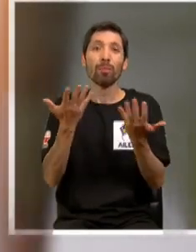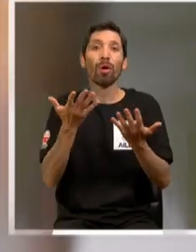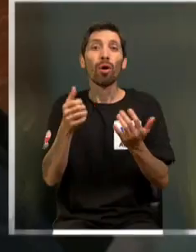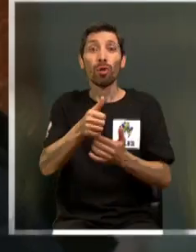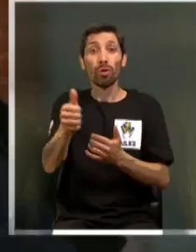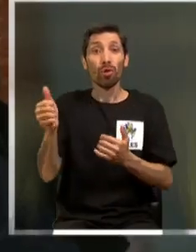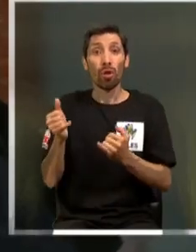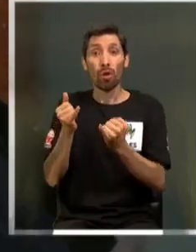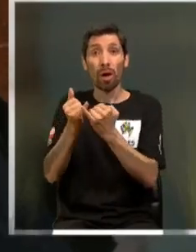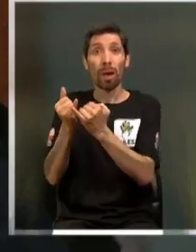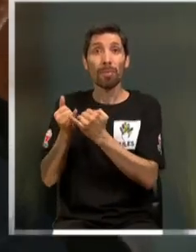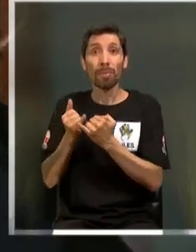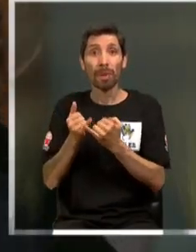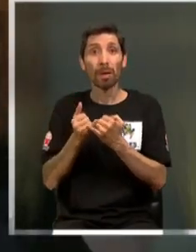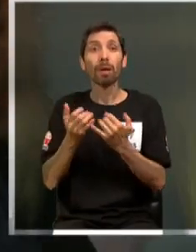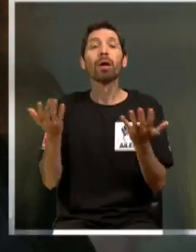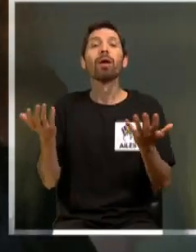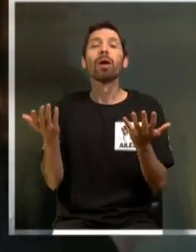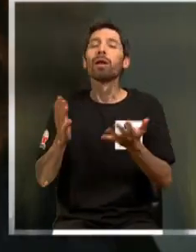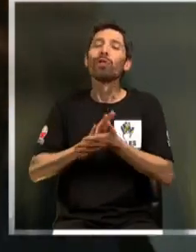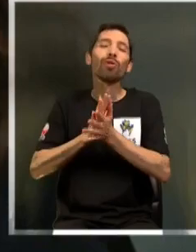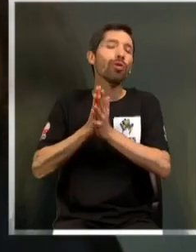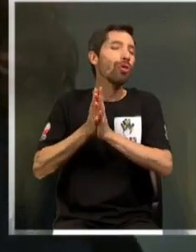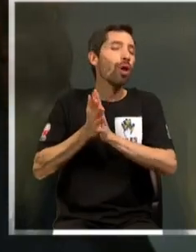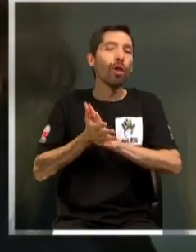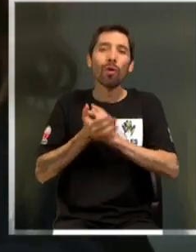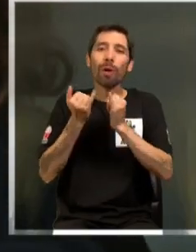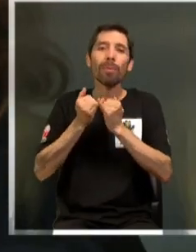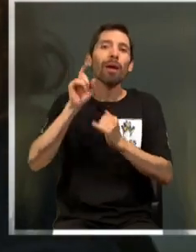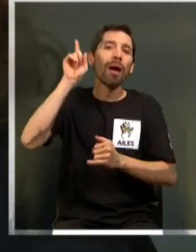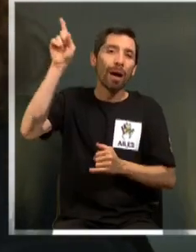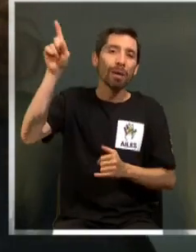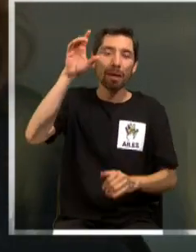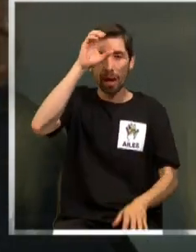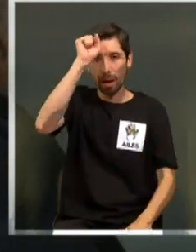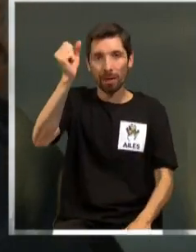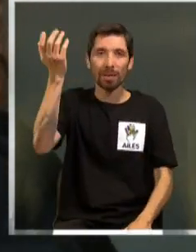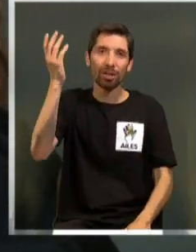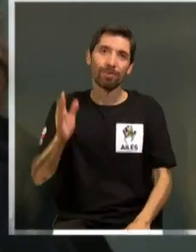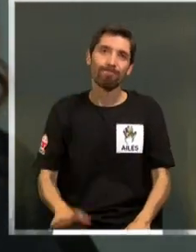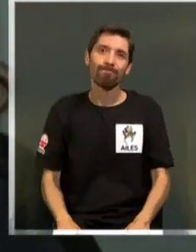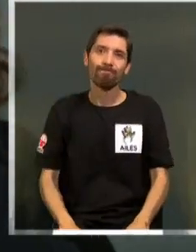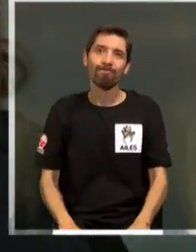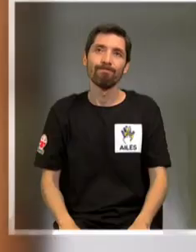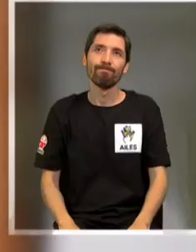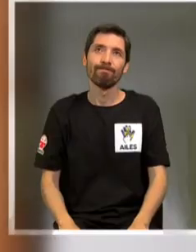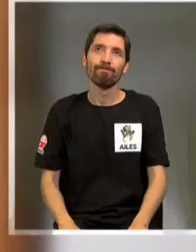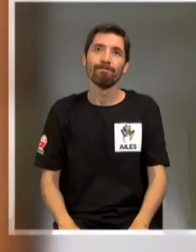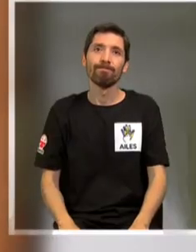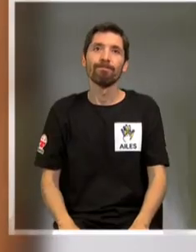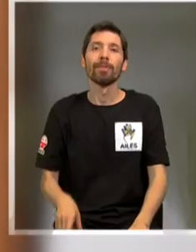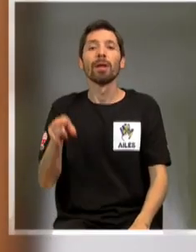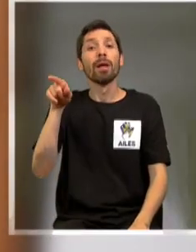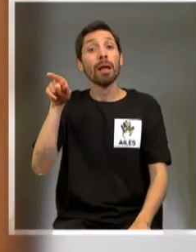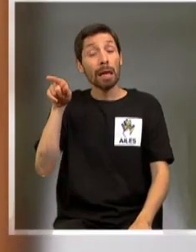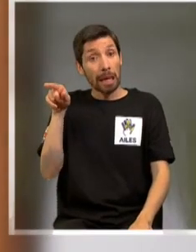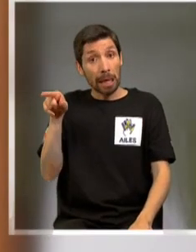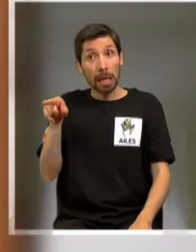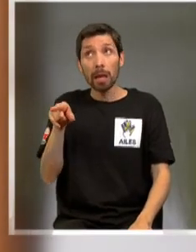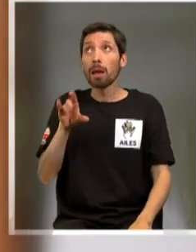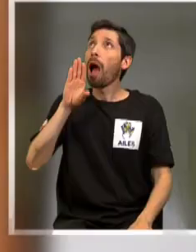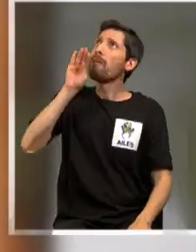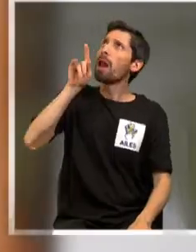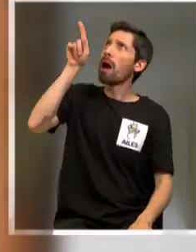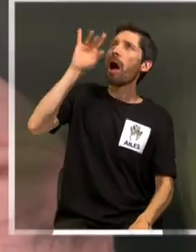amigos que yo tengo, tengo todos, absolutamente todos, en Argentina. Él habla con personas adultas.